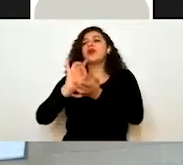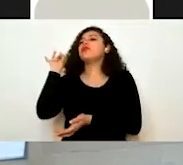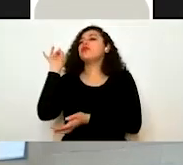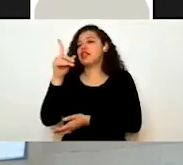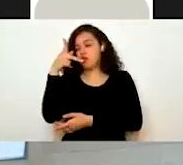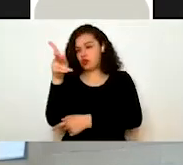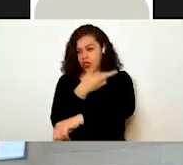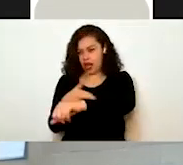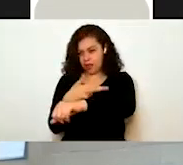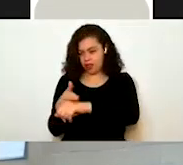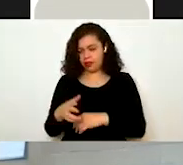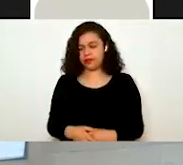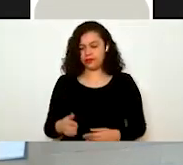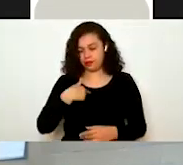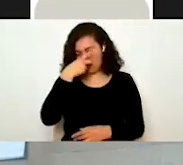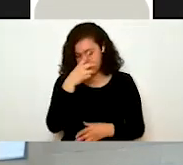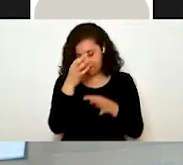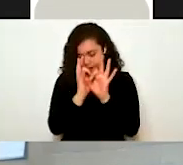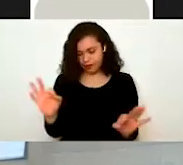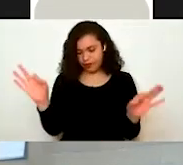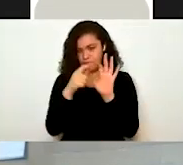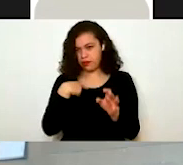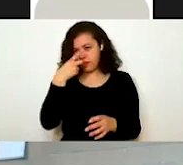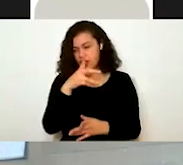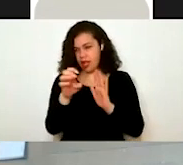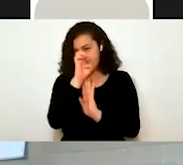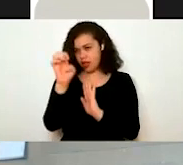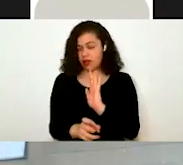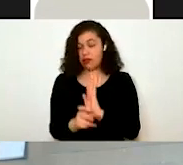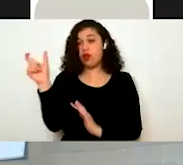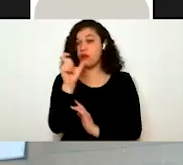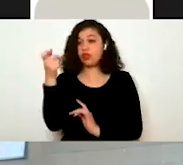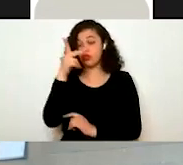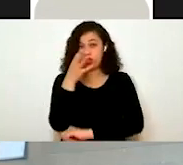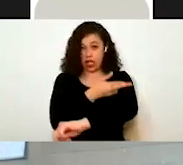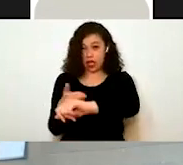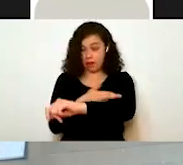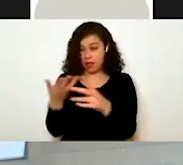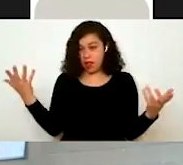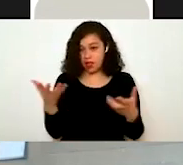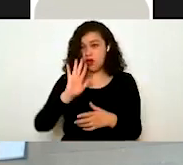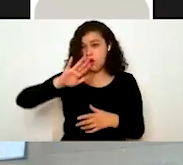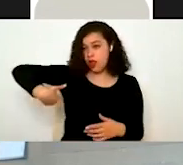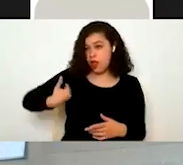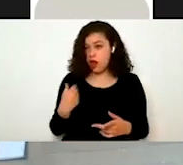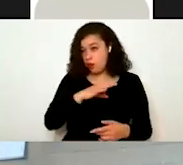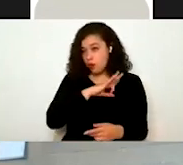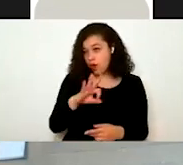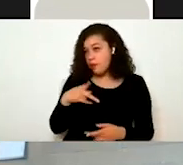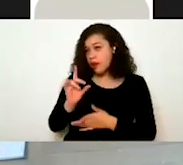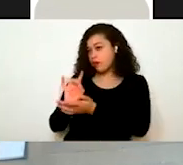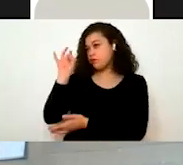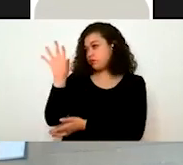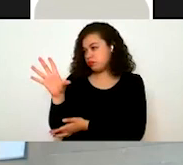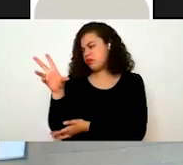importante señalarles, y como veremos más adelante en el ejemplo, que cuando ustedes hacen un trámite, lo pueden guardar, pero pueden decidir no enviarlo, ¿no? Es